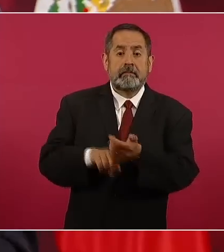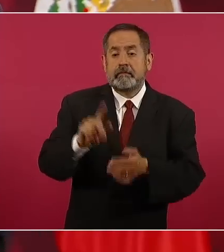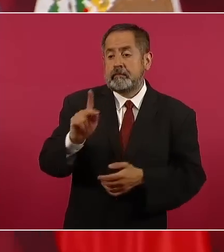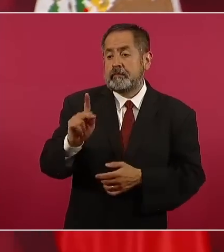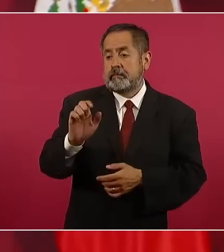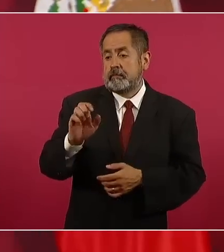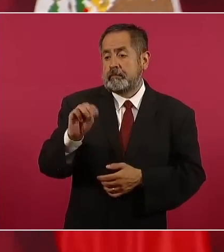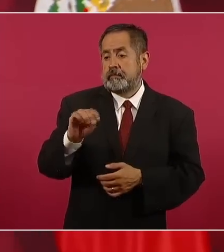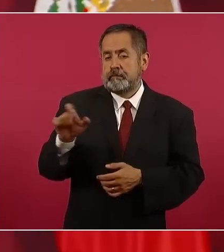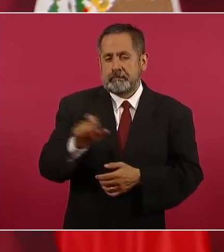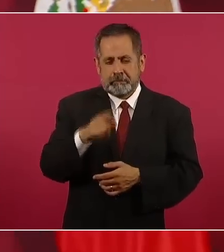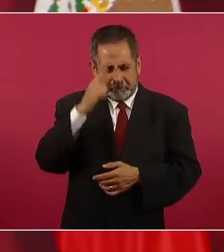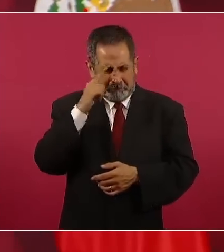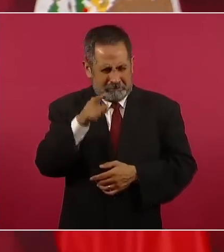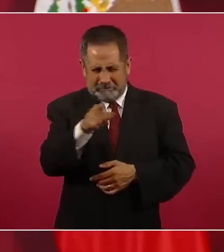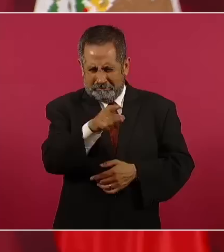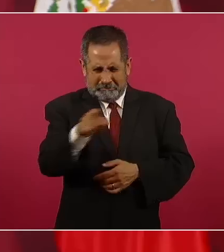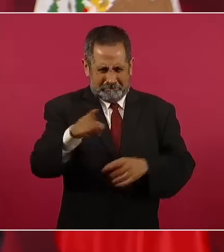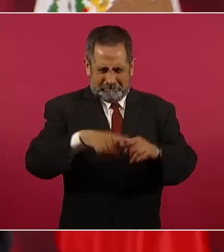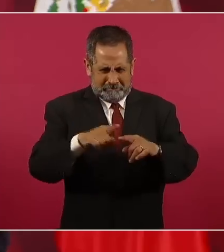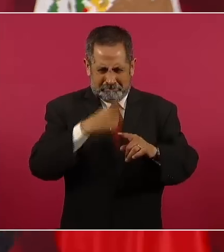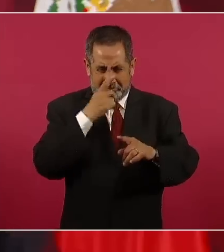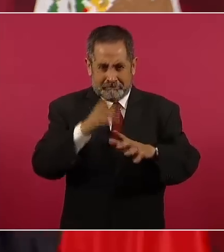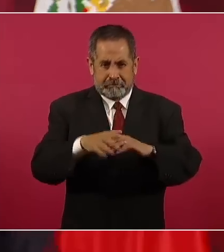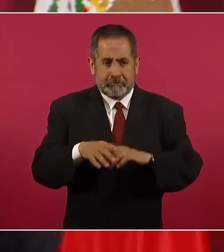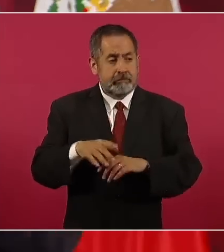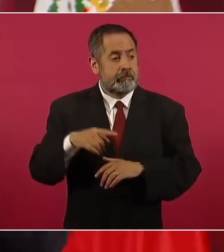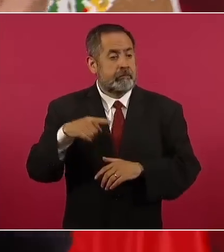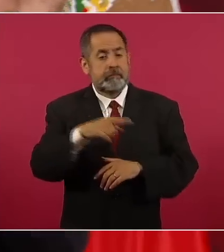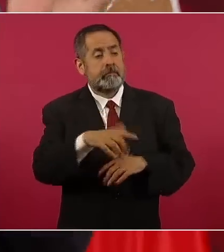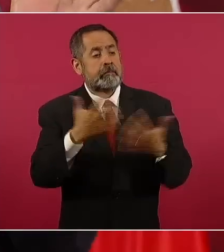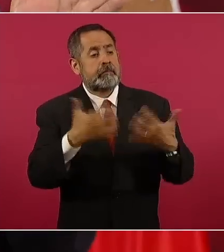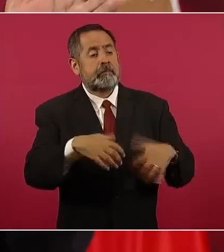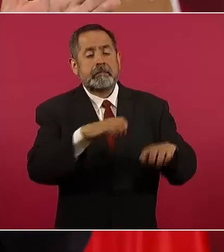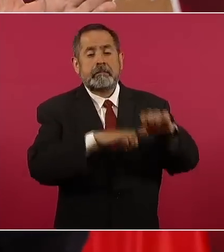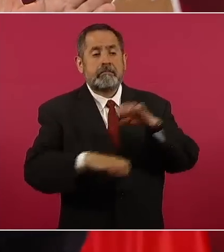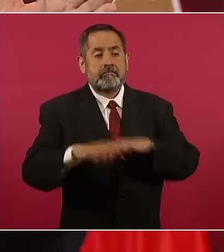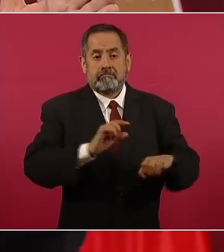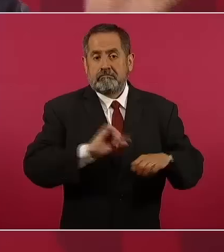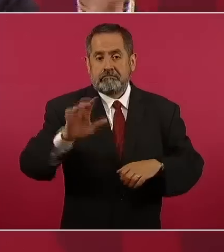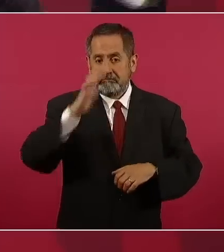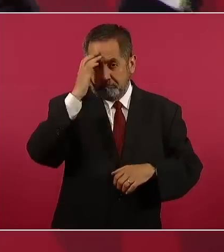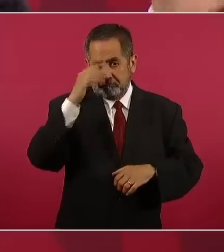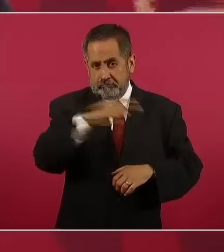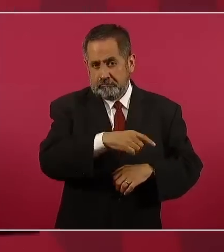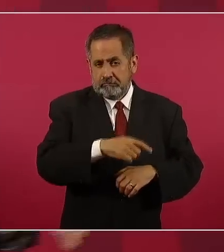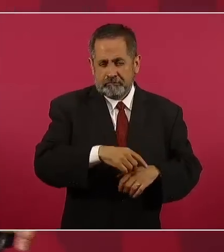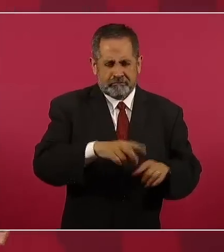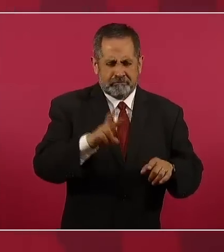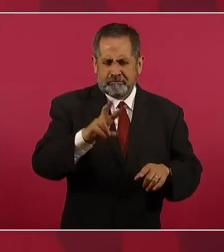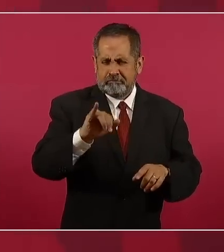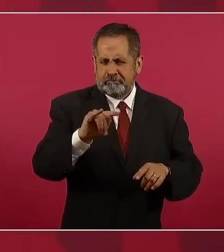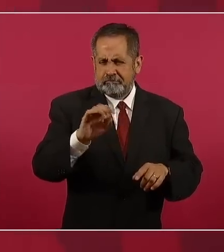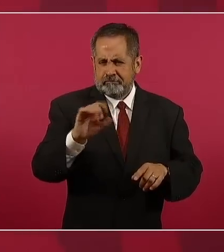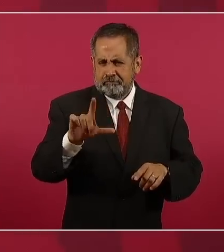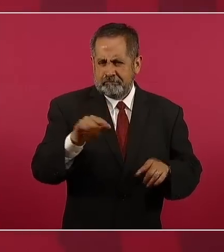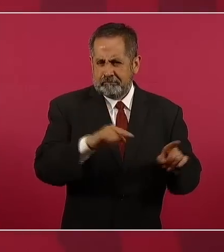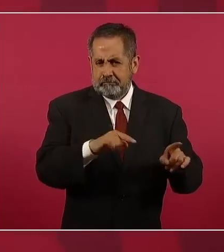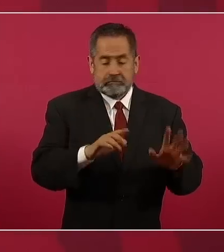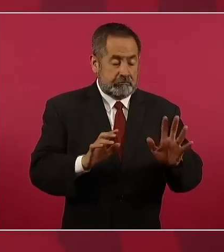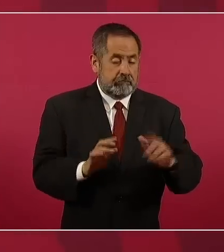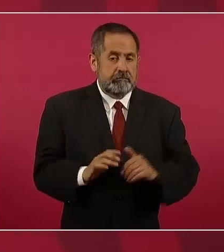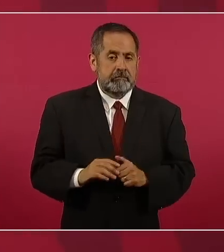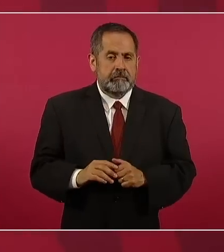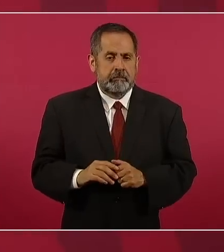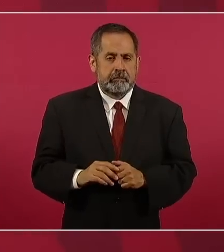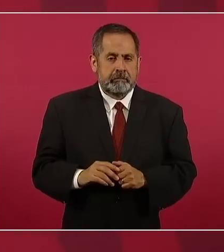no sé si ustedes lo trataron, de esta empresa famosa Vitol, y se